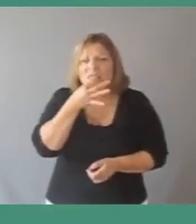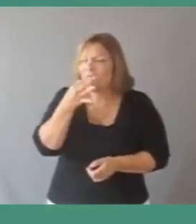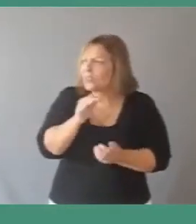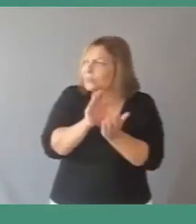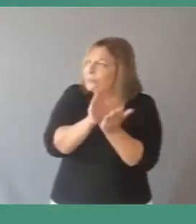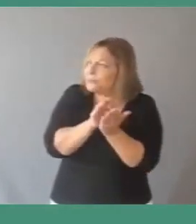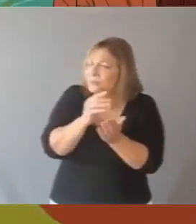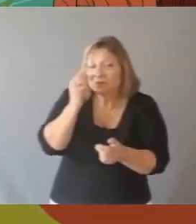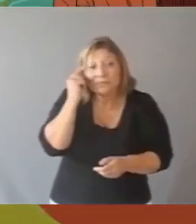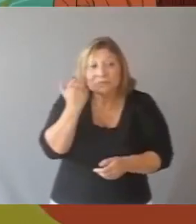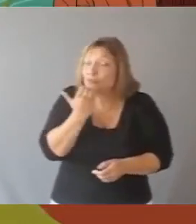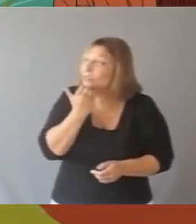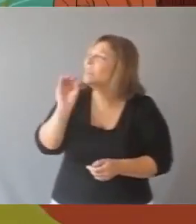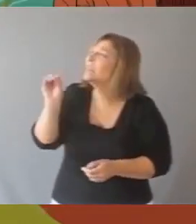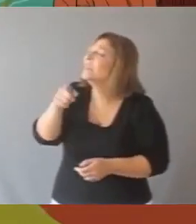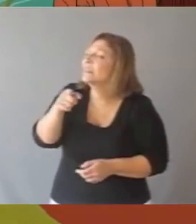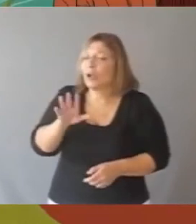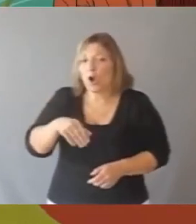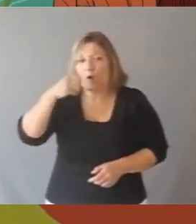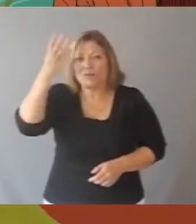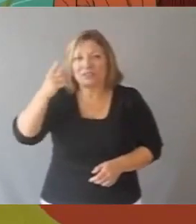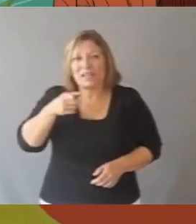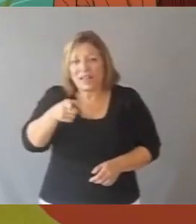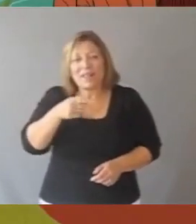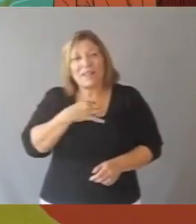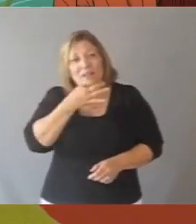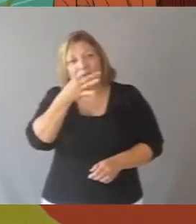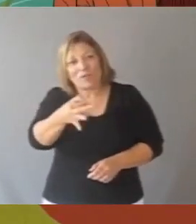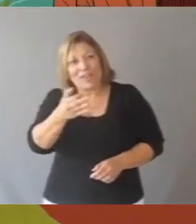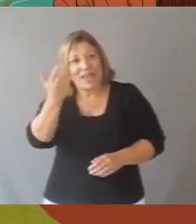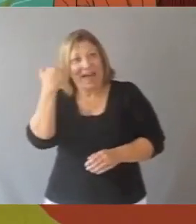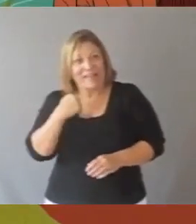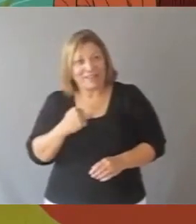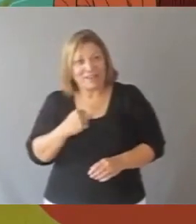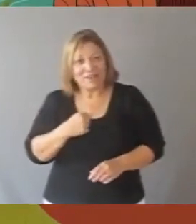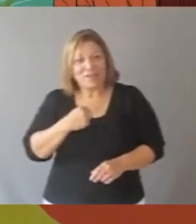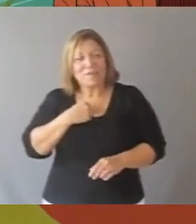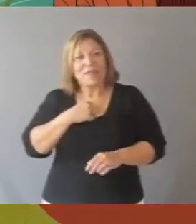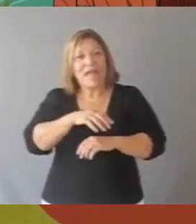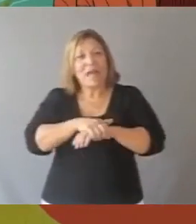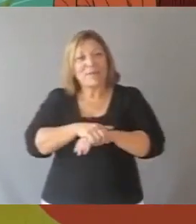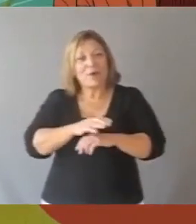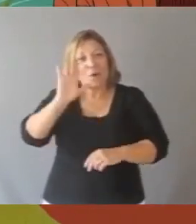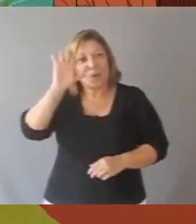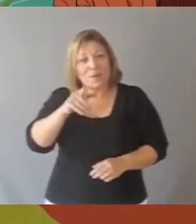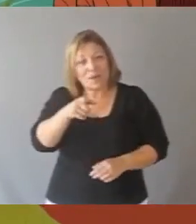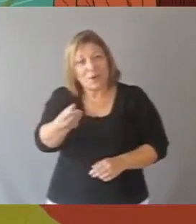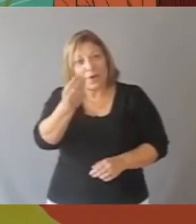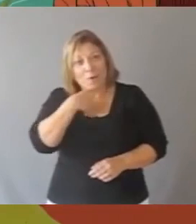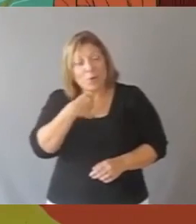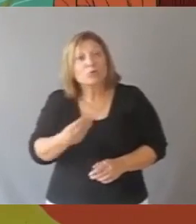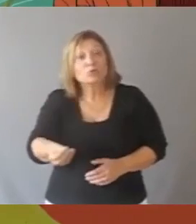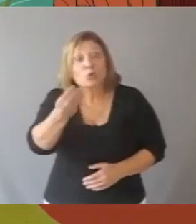Preguntó un yacarecito ignorante. Es el oficial, le respondió el surubí. Mi viejo amigo le había prometido que lo